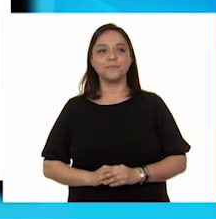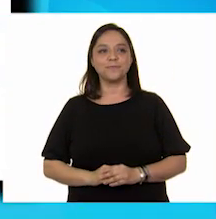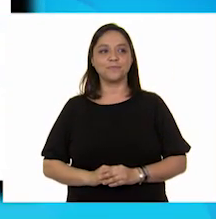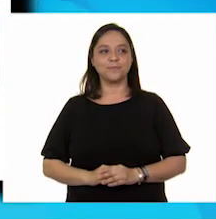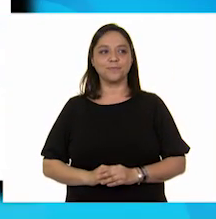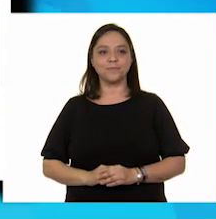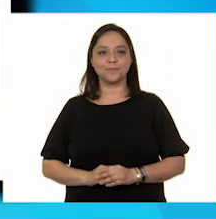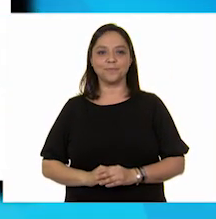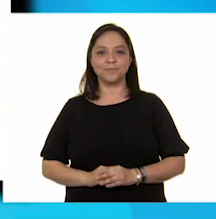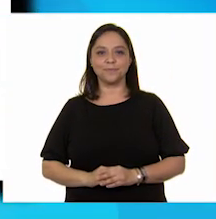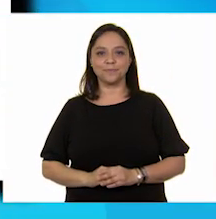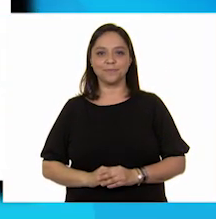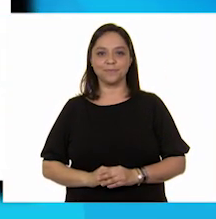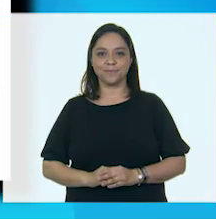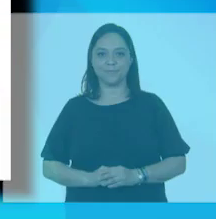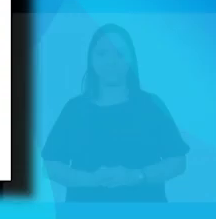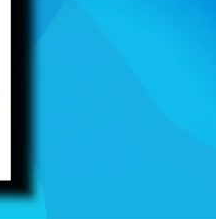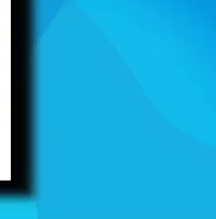¡Sí! ¡Sí! ¡Sí! ¡Sí!